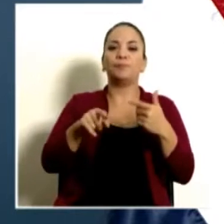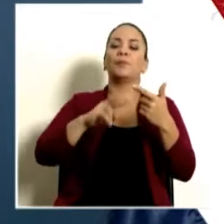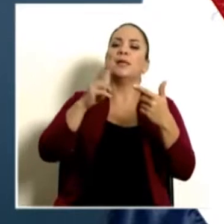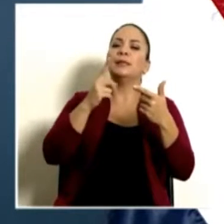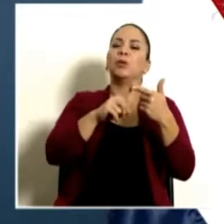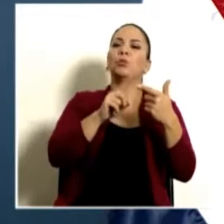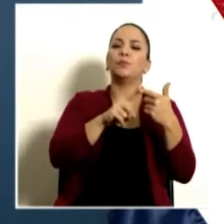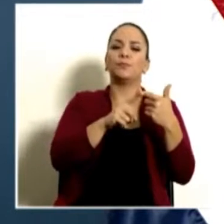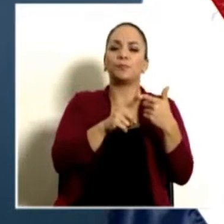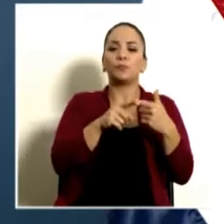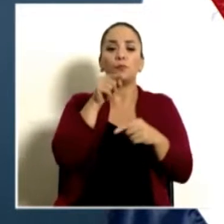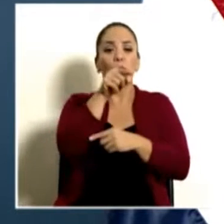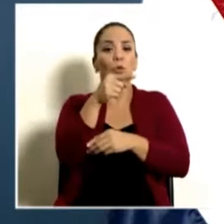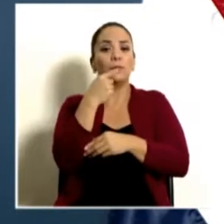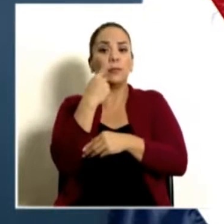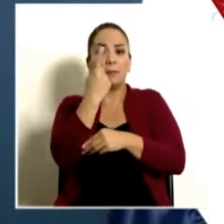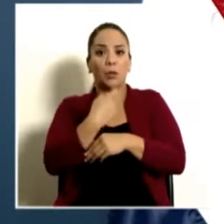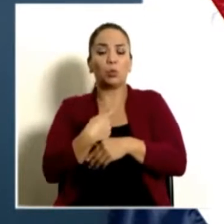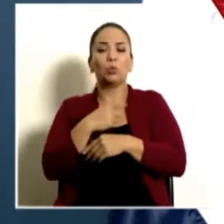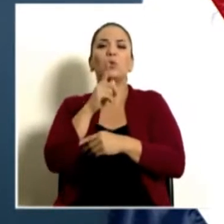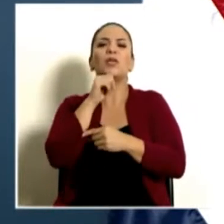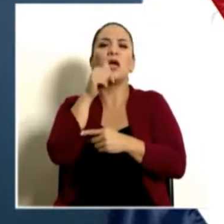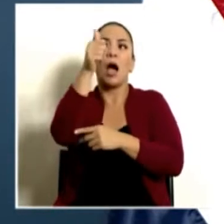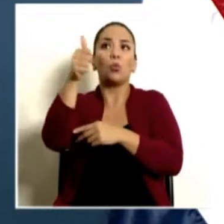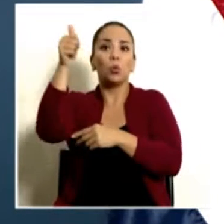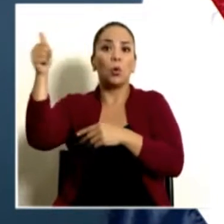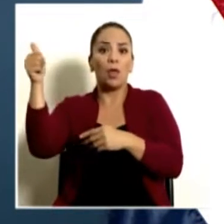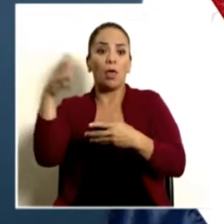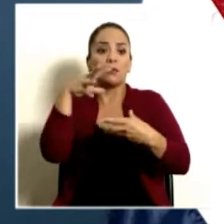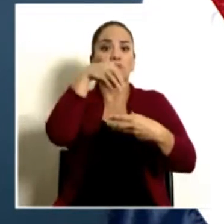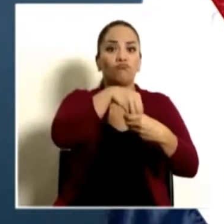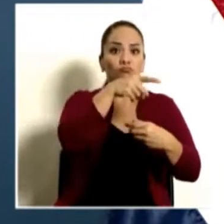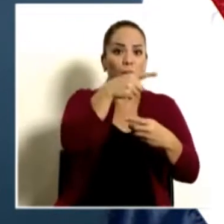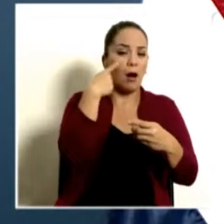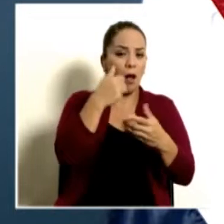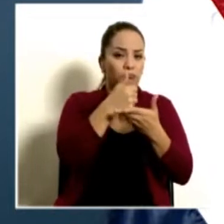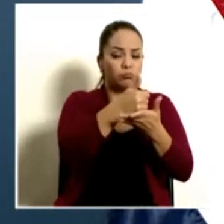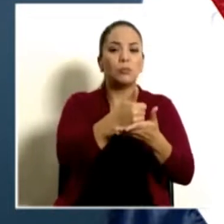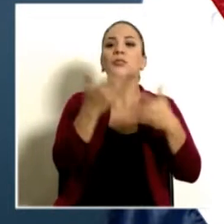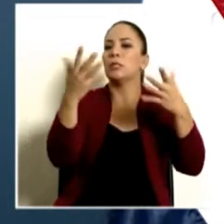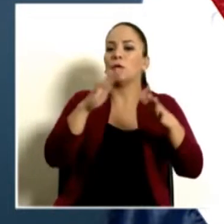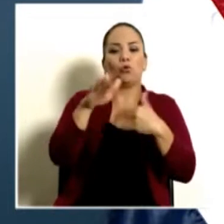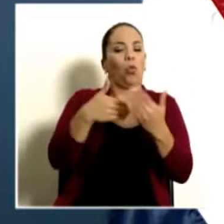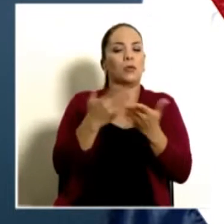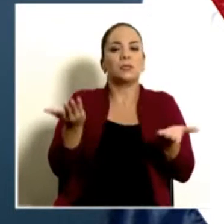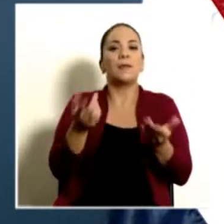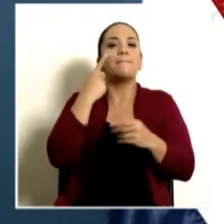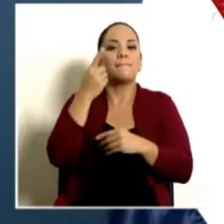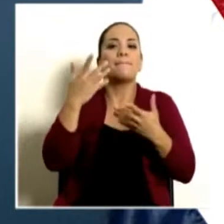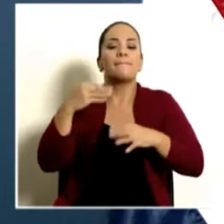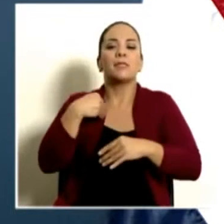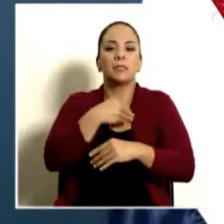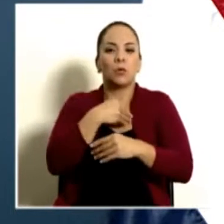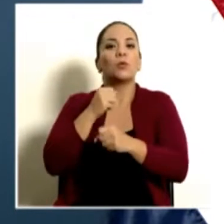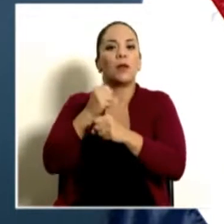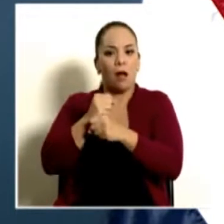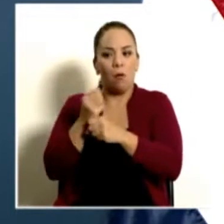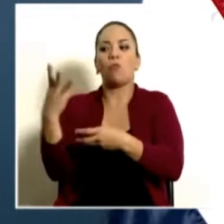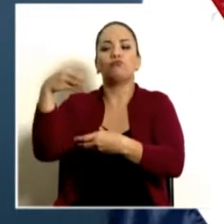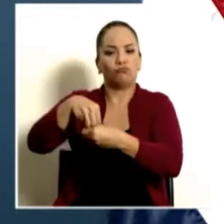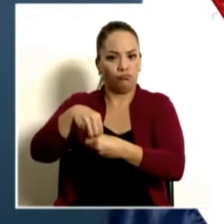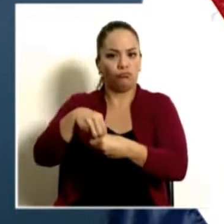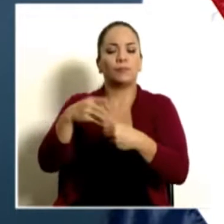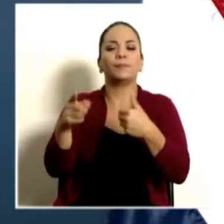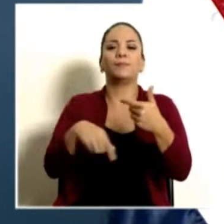¿qué autoridades van a intervenir? Todas. Ya el Ministerio de Trabajo está involucrado,